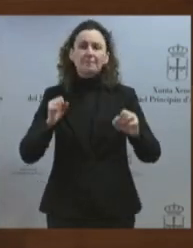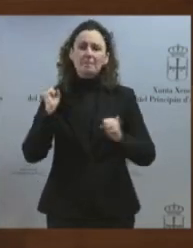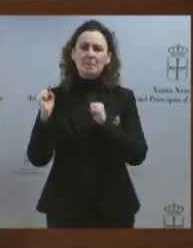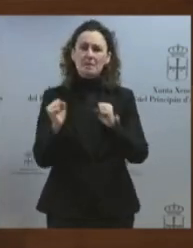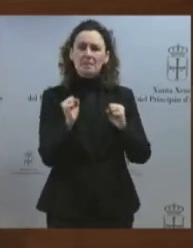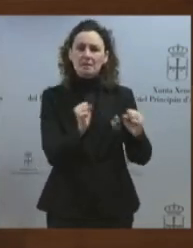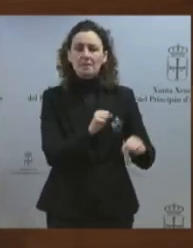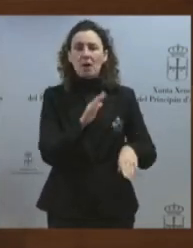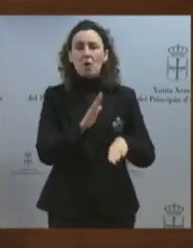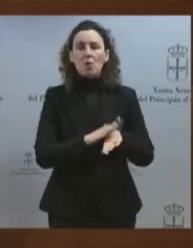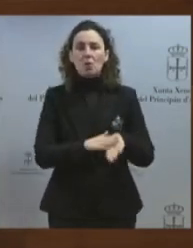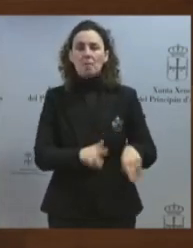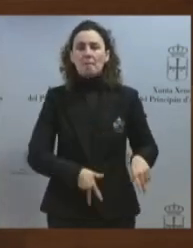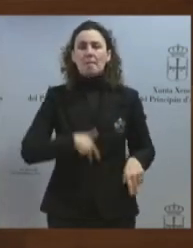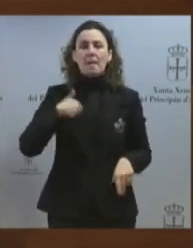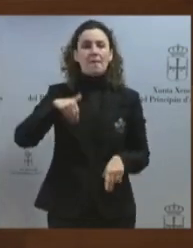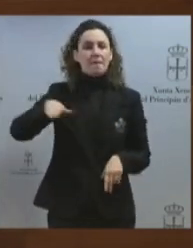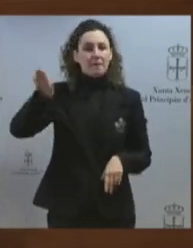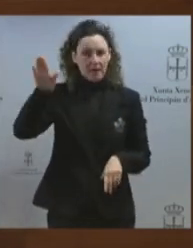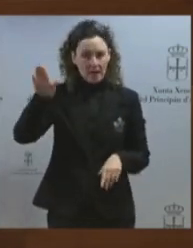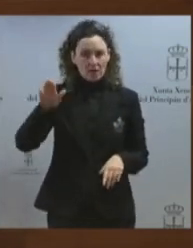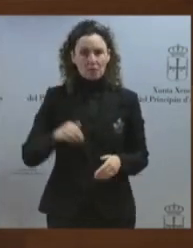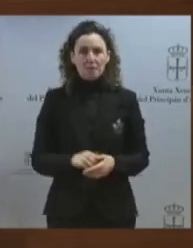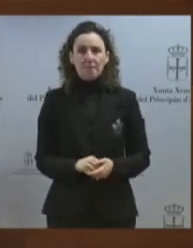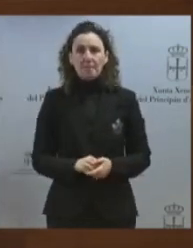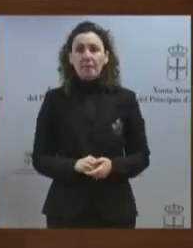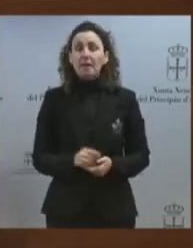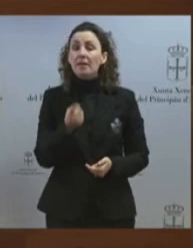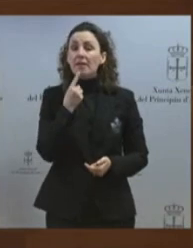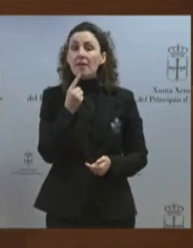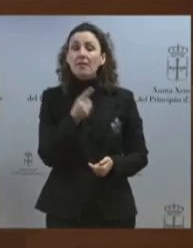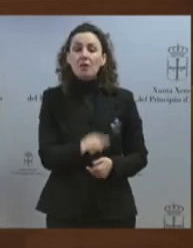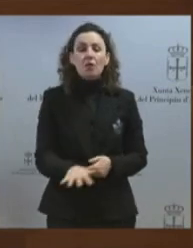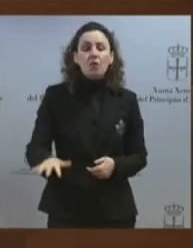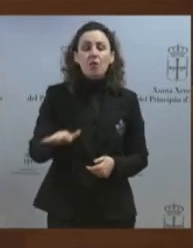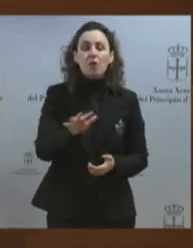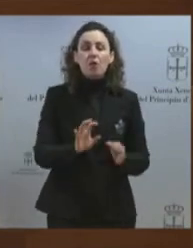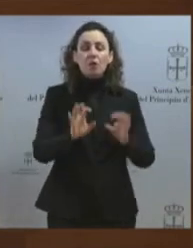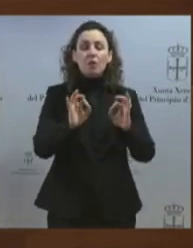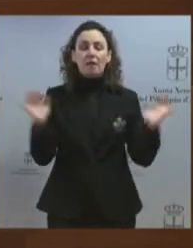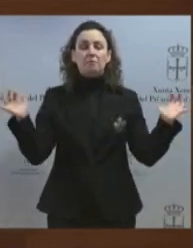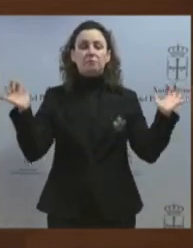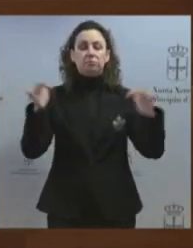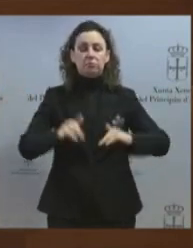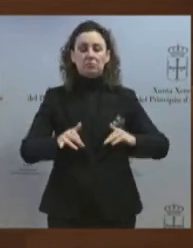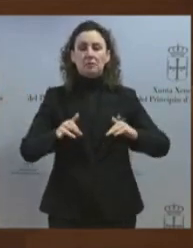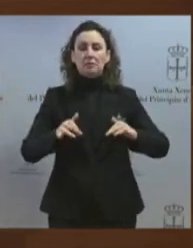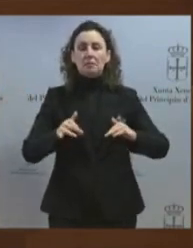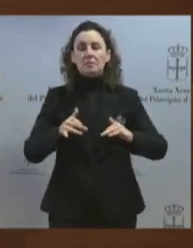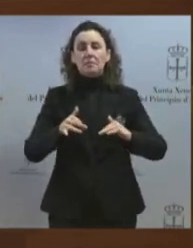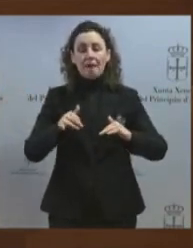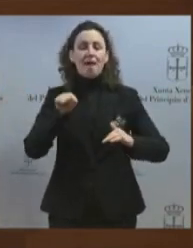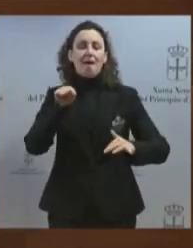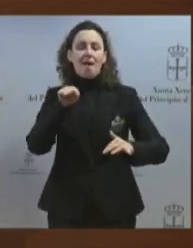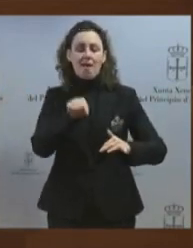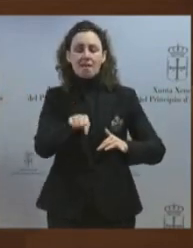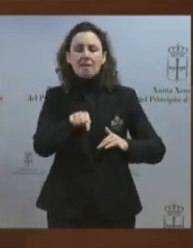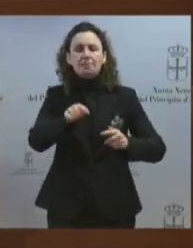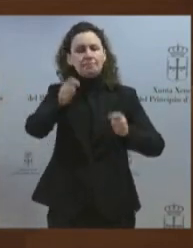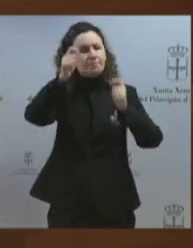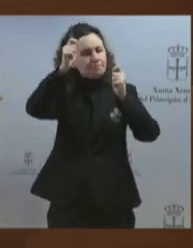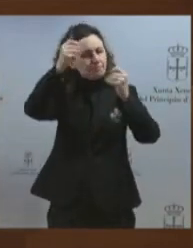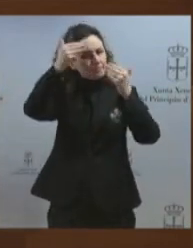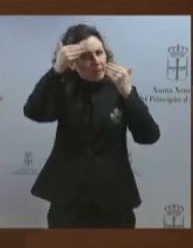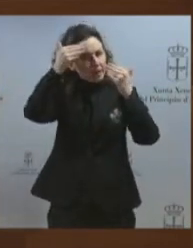señalar un lugar concreto a determinar como referencia física para el recuerdo, al respeto y la